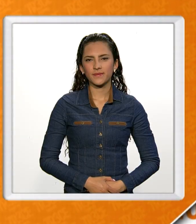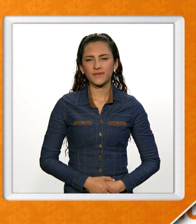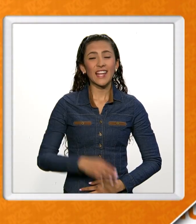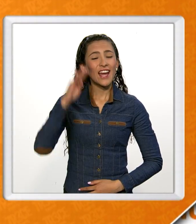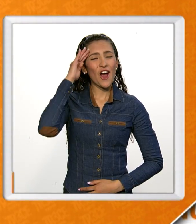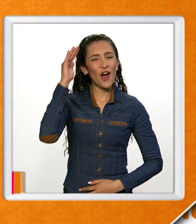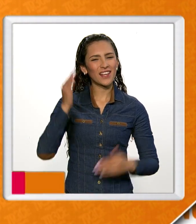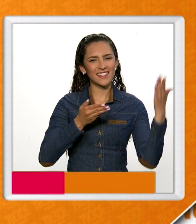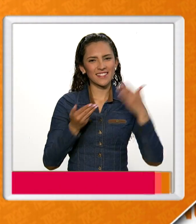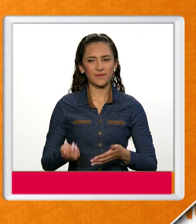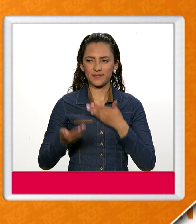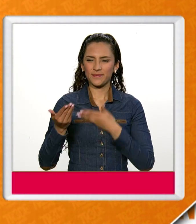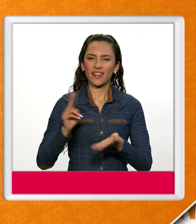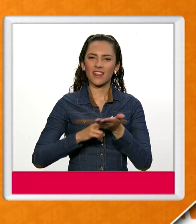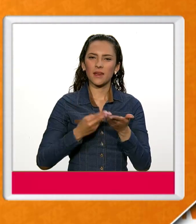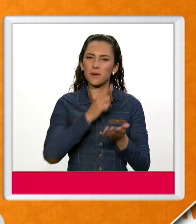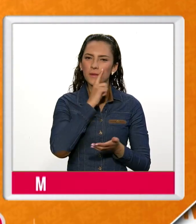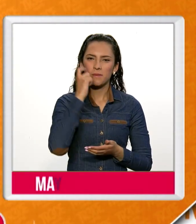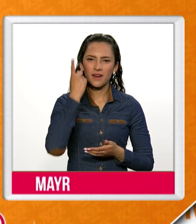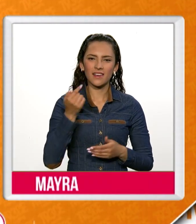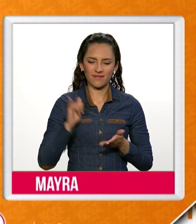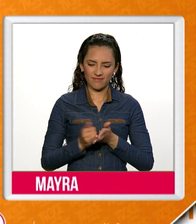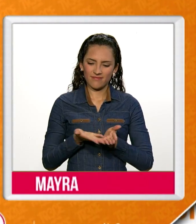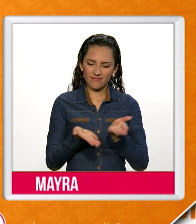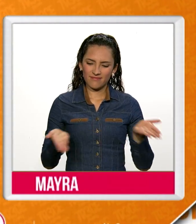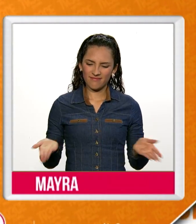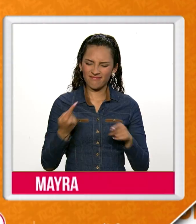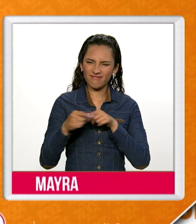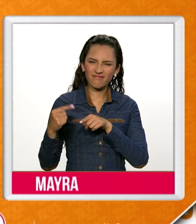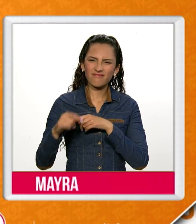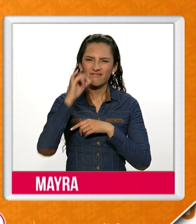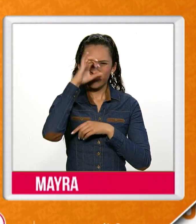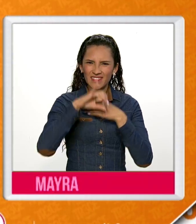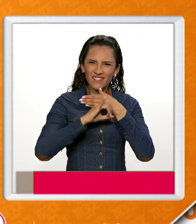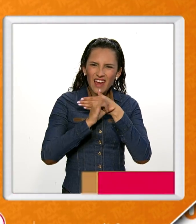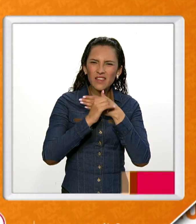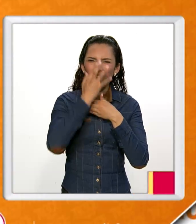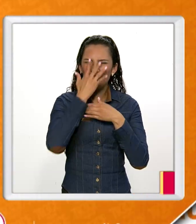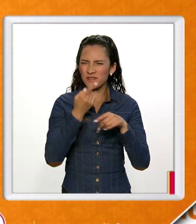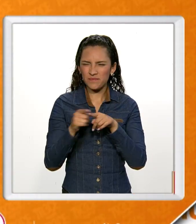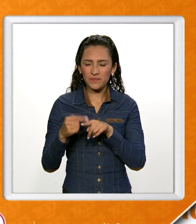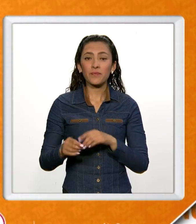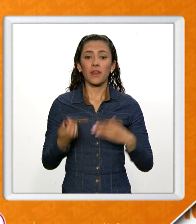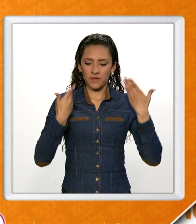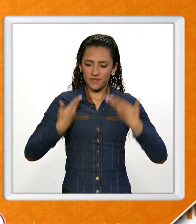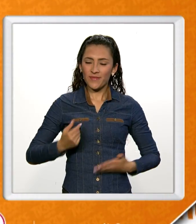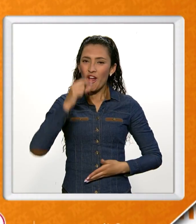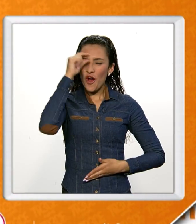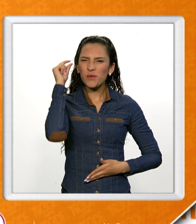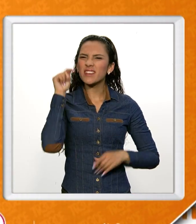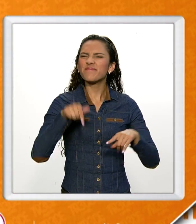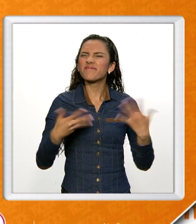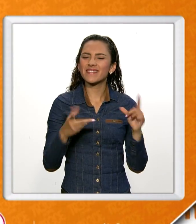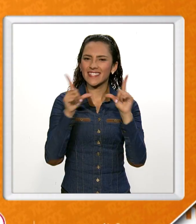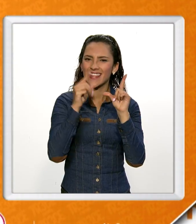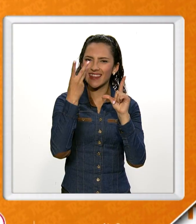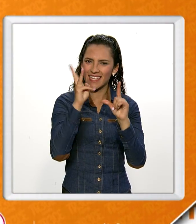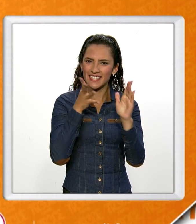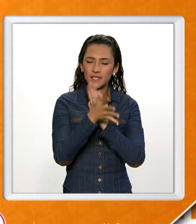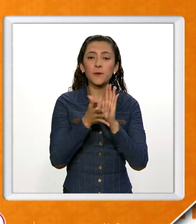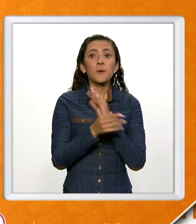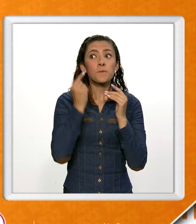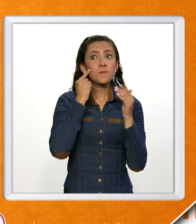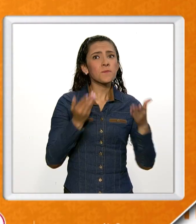Hola, bienvenidos. Ella es Mayra. Aquí abajo están nuestras redes. Yo soy López y esto es 13 News. Queremos